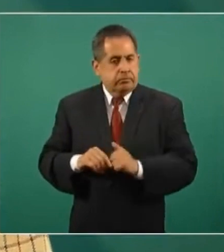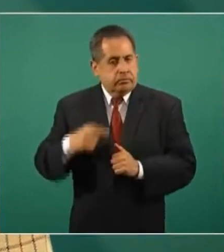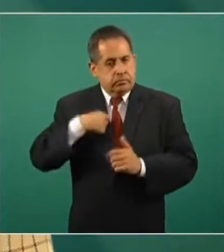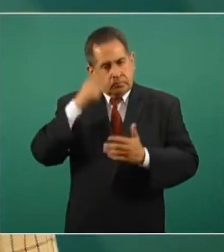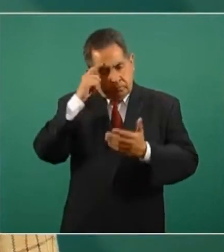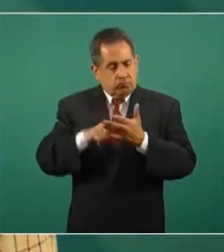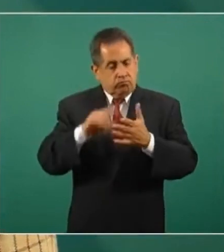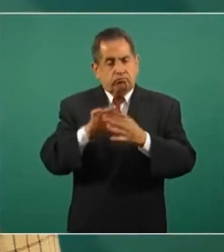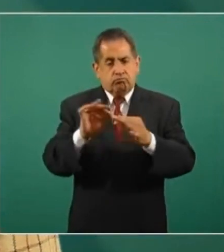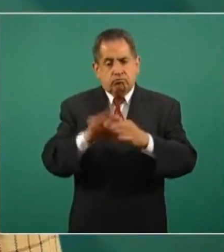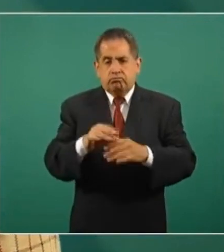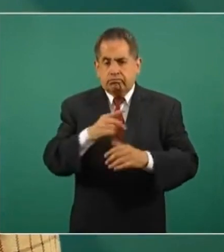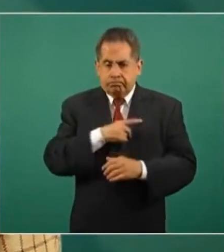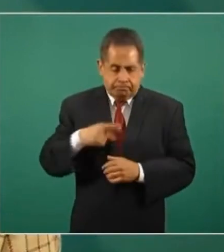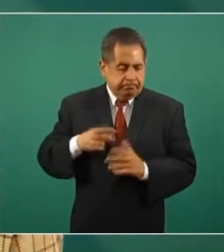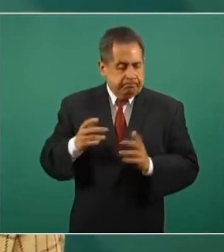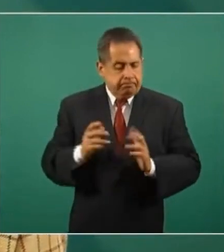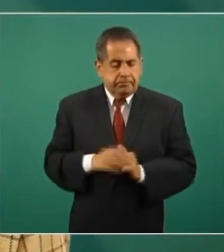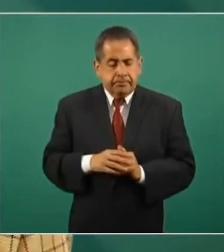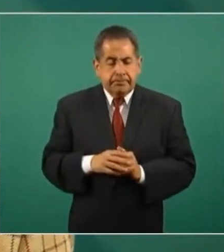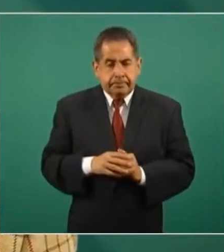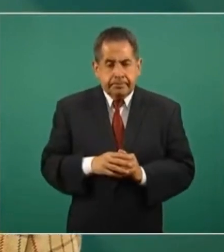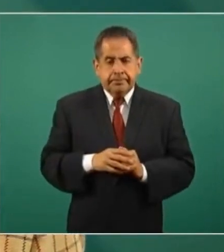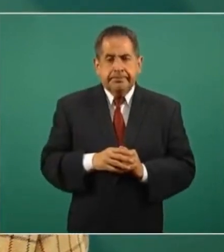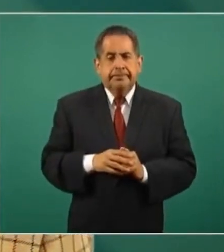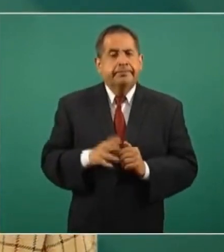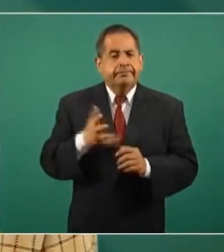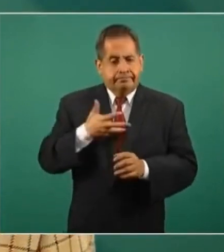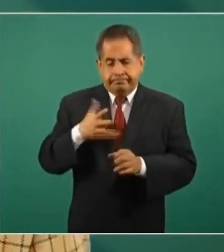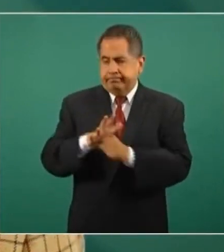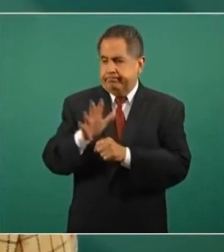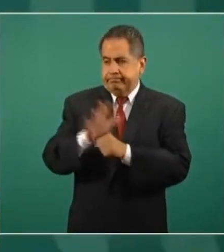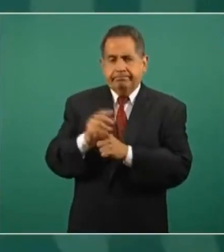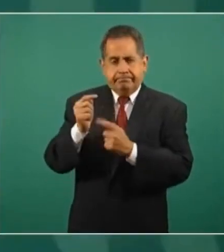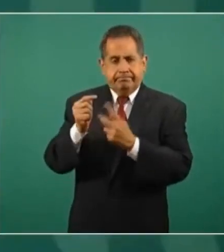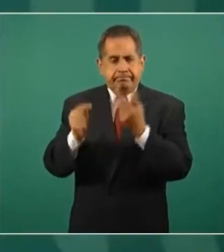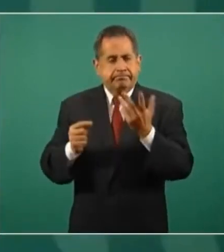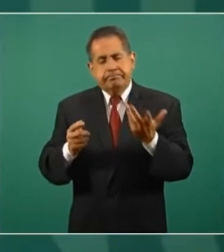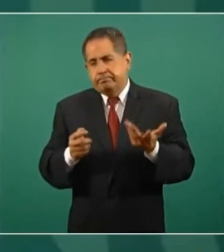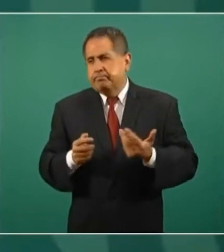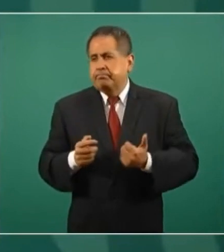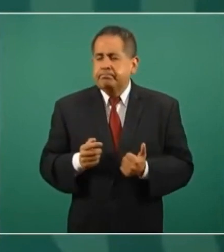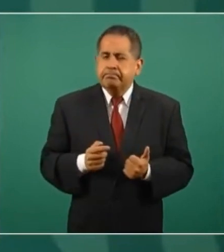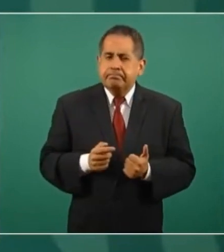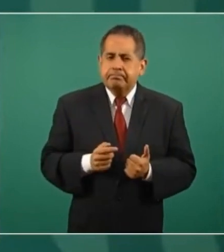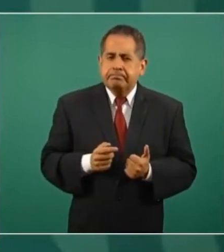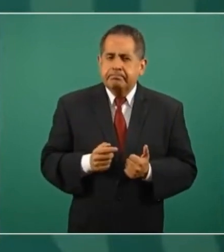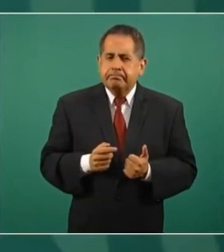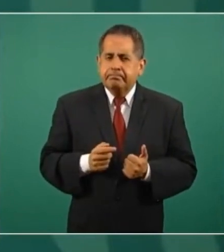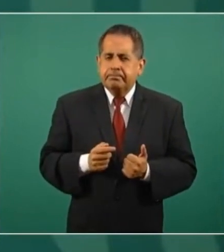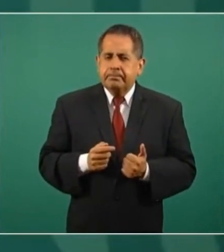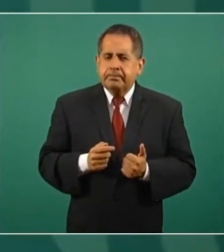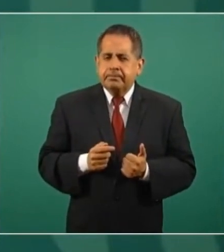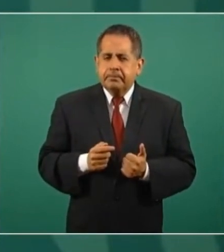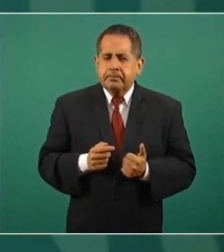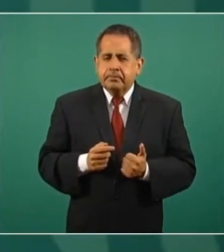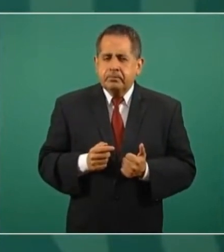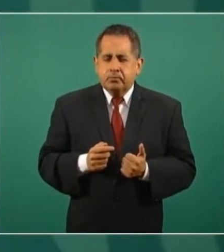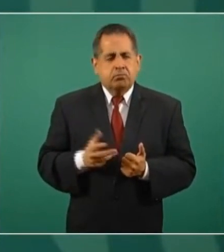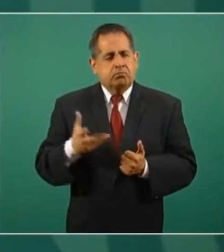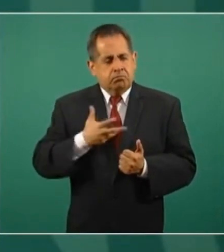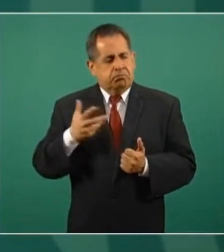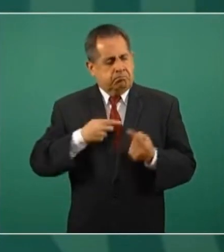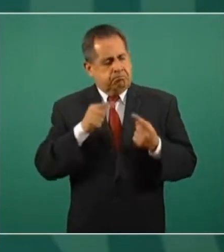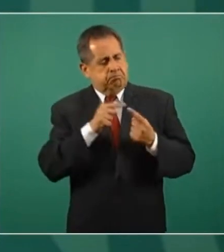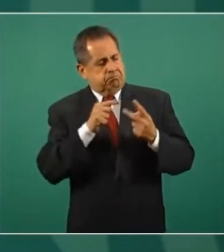que tenemos los suficientes asideros